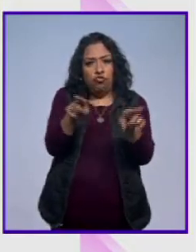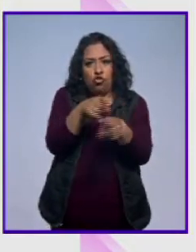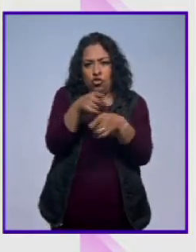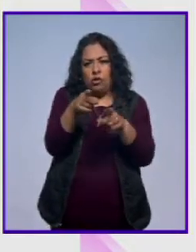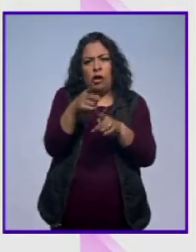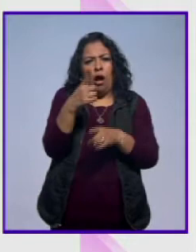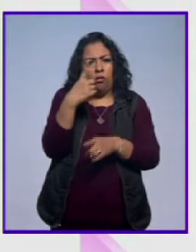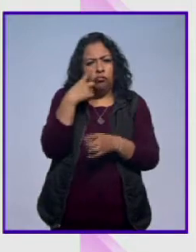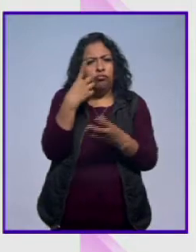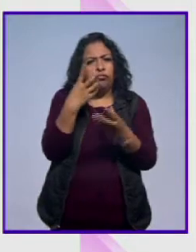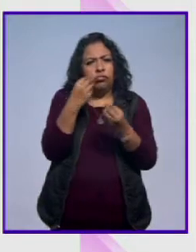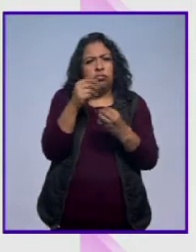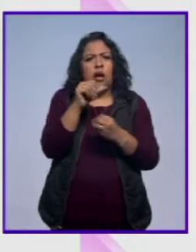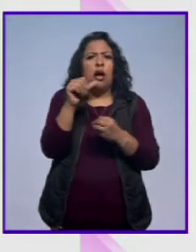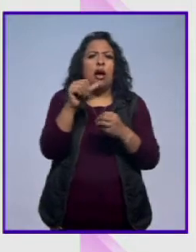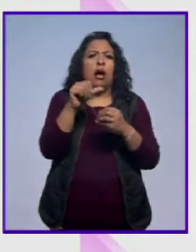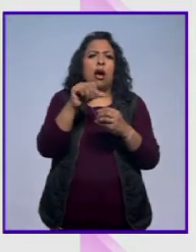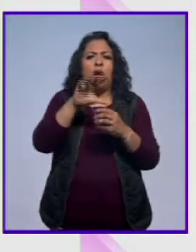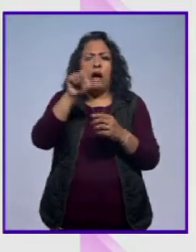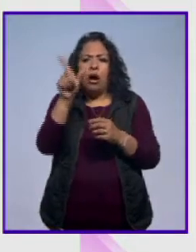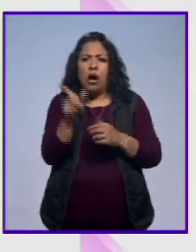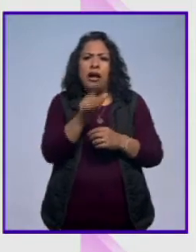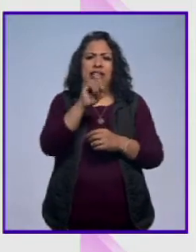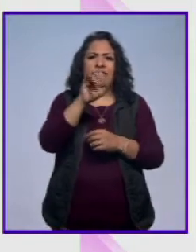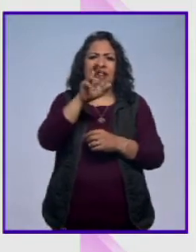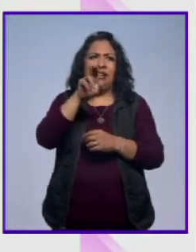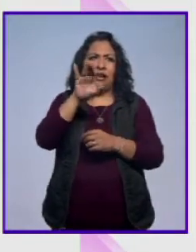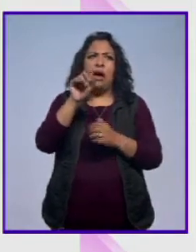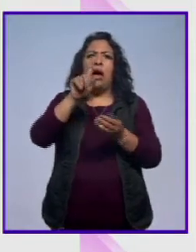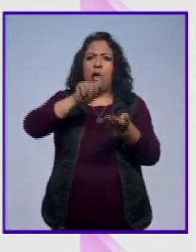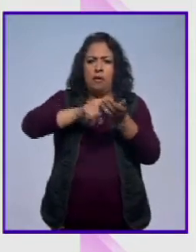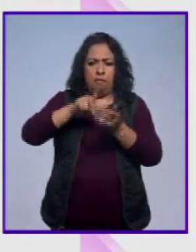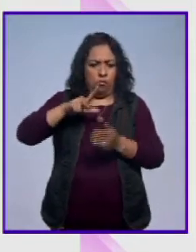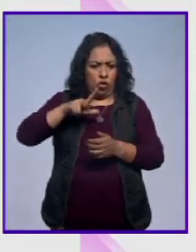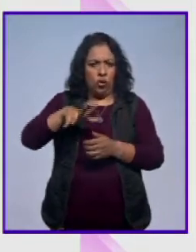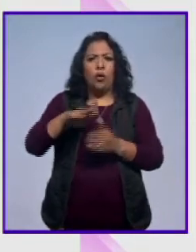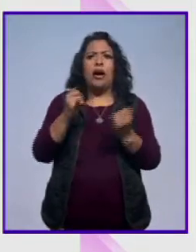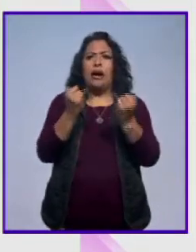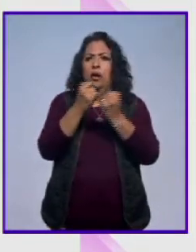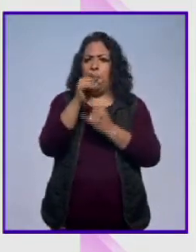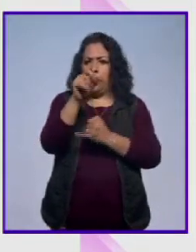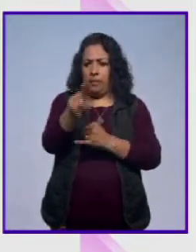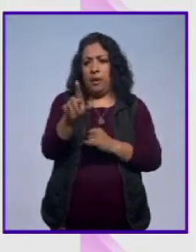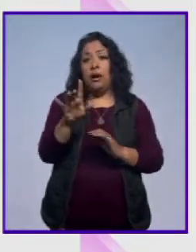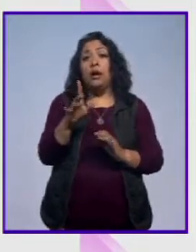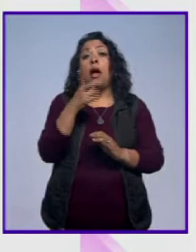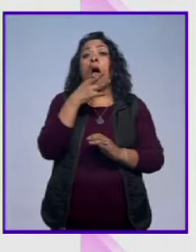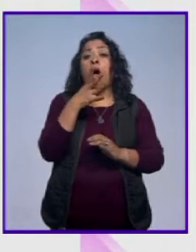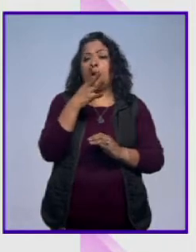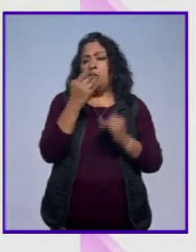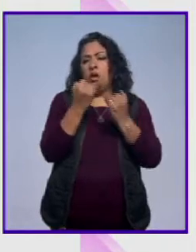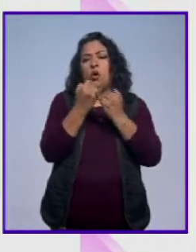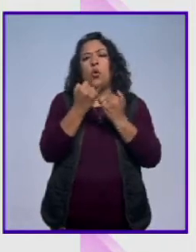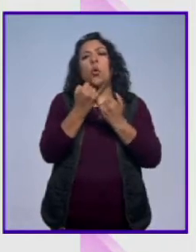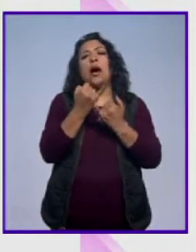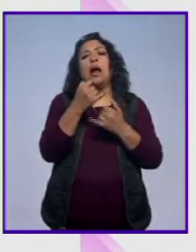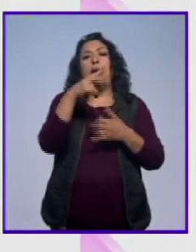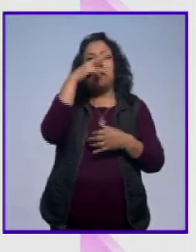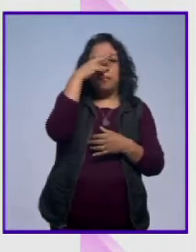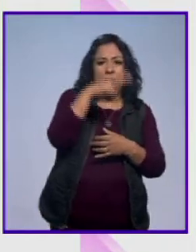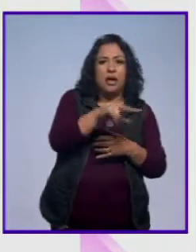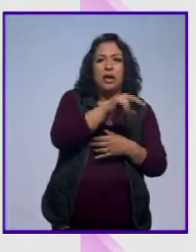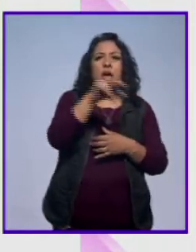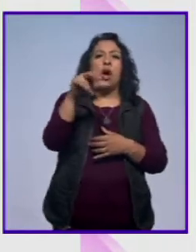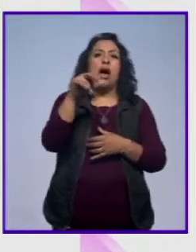común a toda la península ibérica, incluido Portugal. Y te voy a decir que también a Hispanoamérica, vamos, desde México hasta